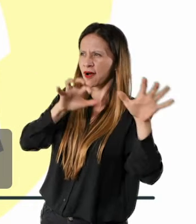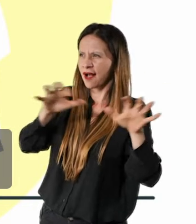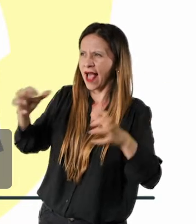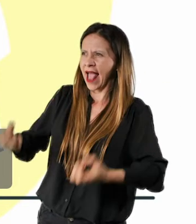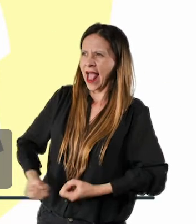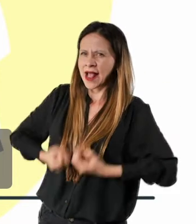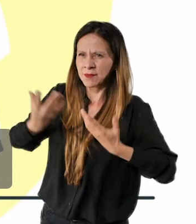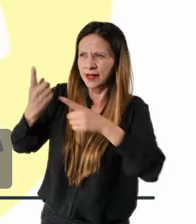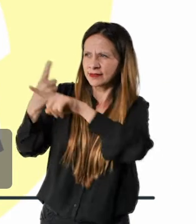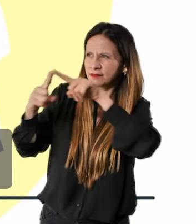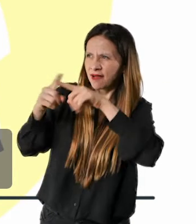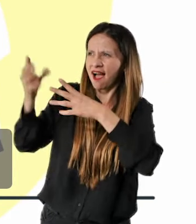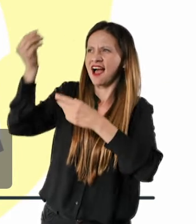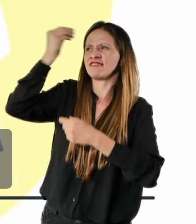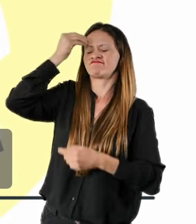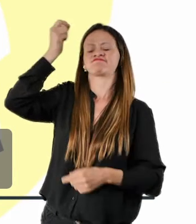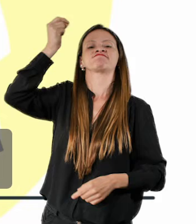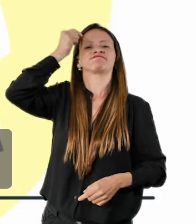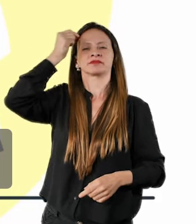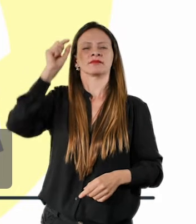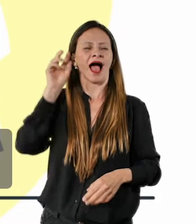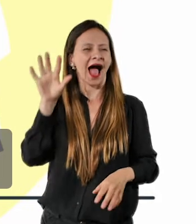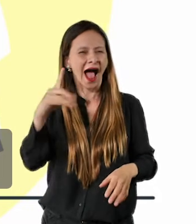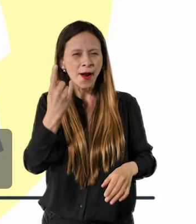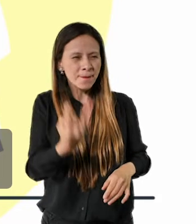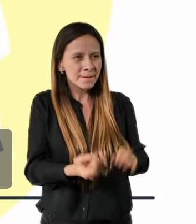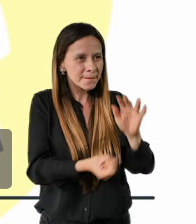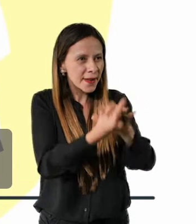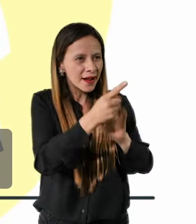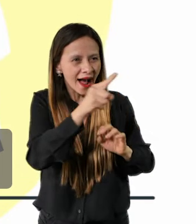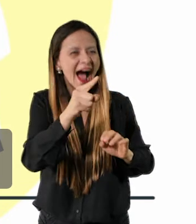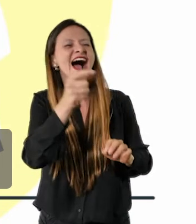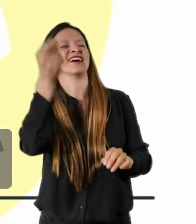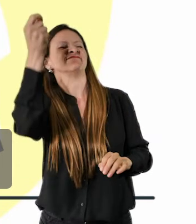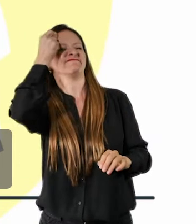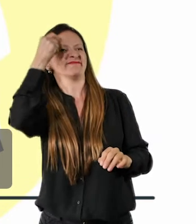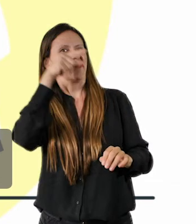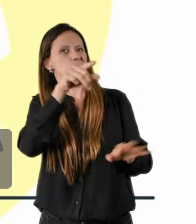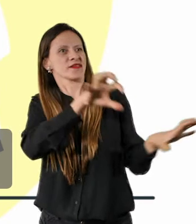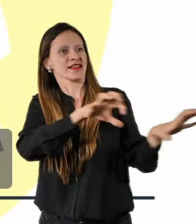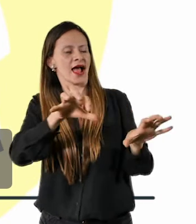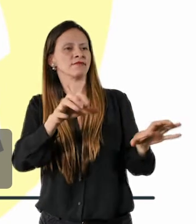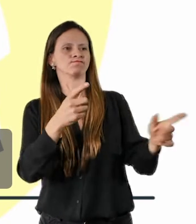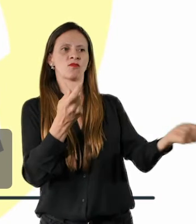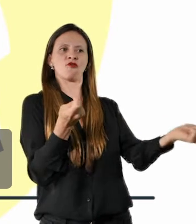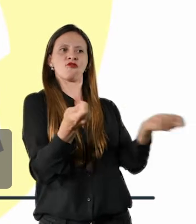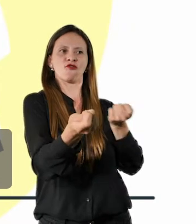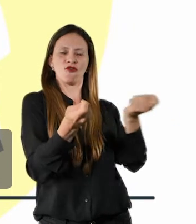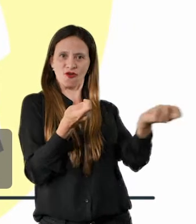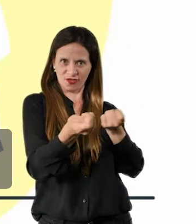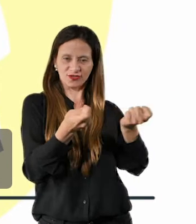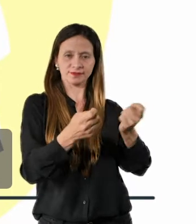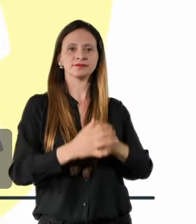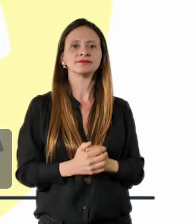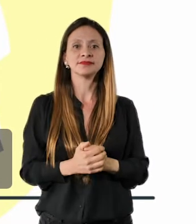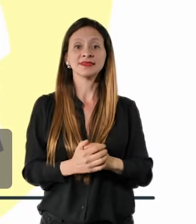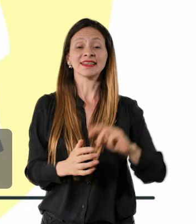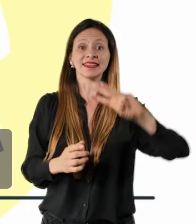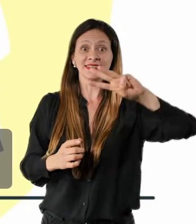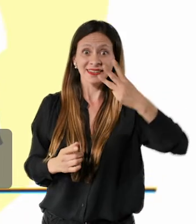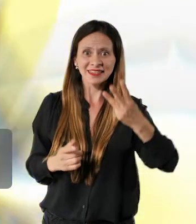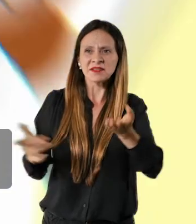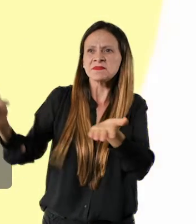manejan las emociones negativas, lo que favorece la atención y el uso de otras estrategias de aprendizaje más allá de la